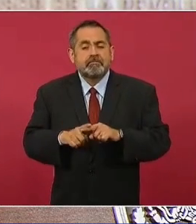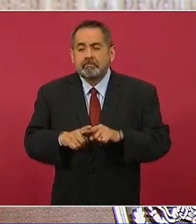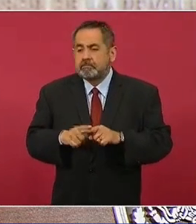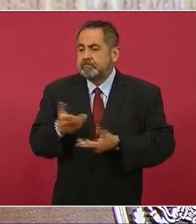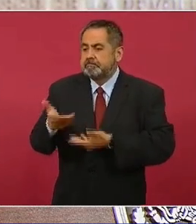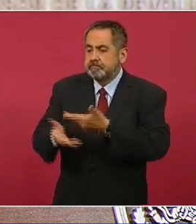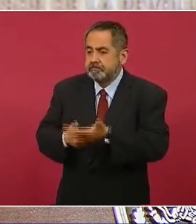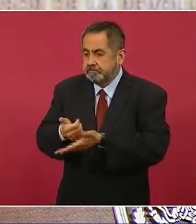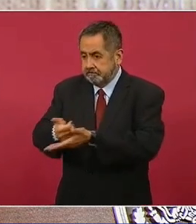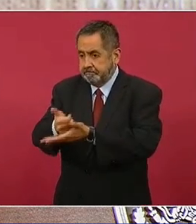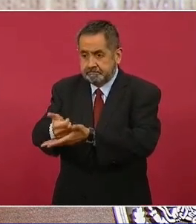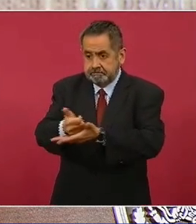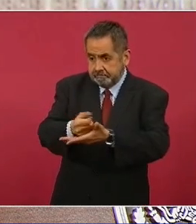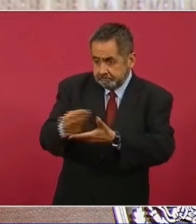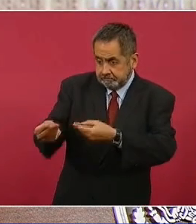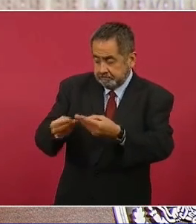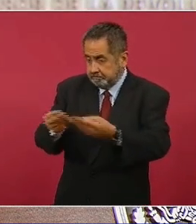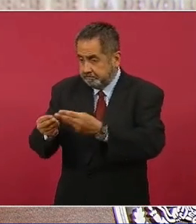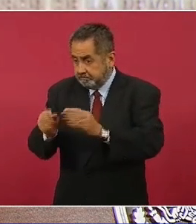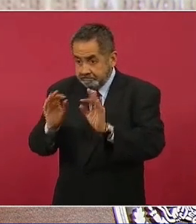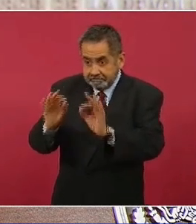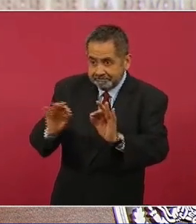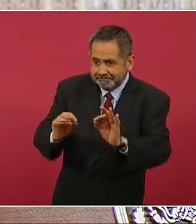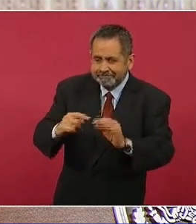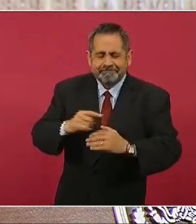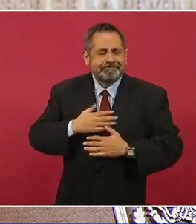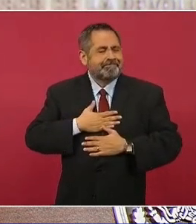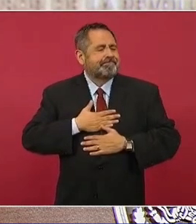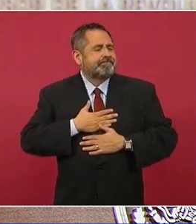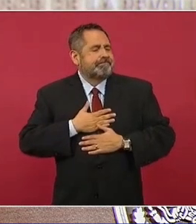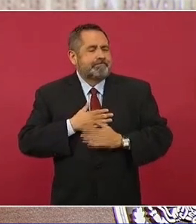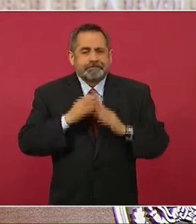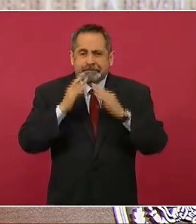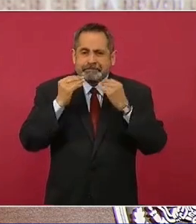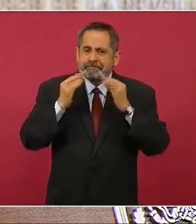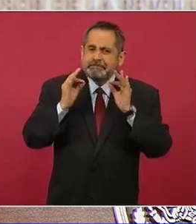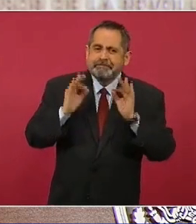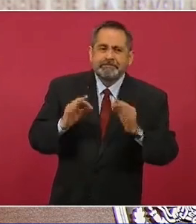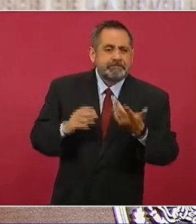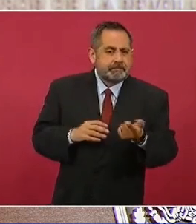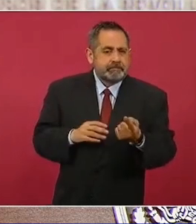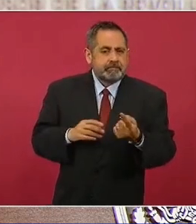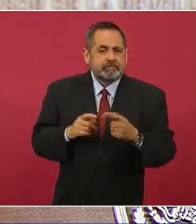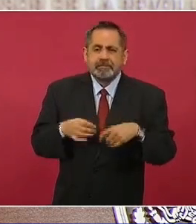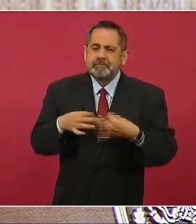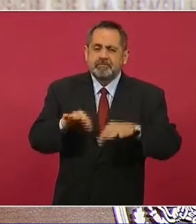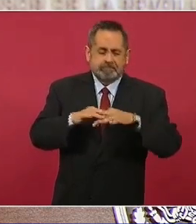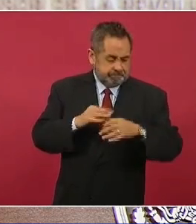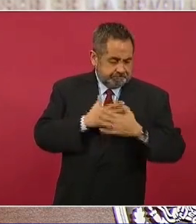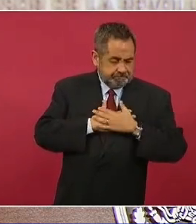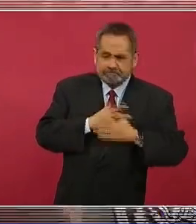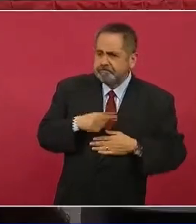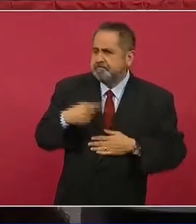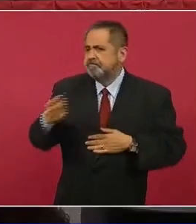servir al prójimo, que llevar a la práctica el amor al prójimo.